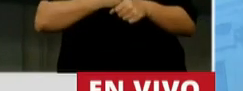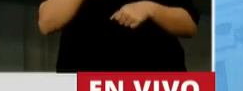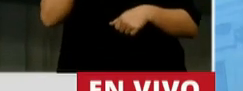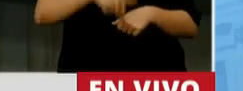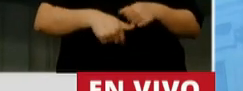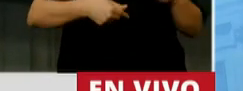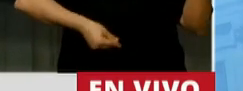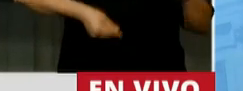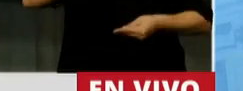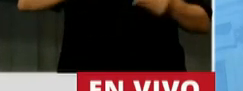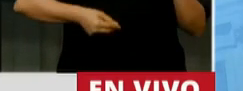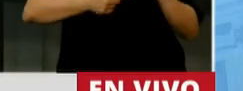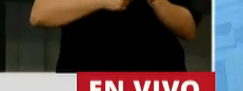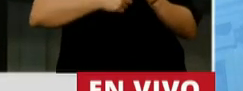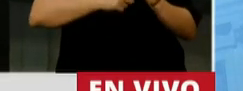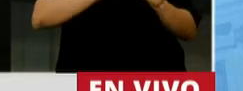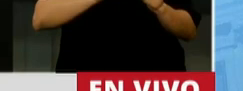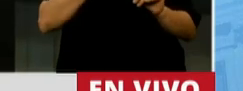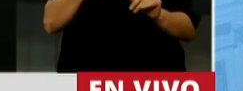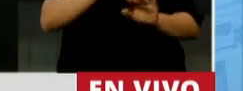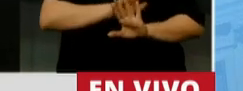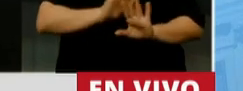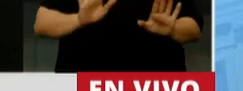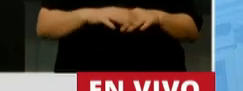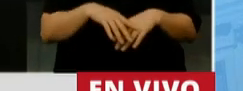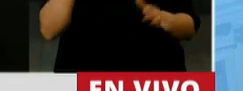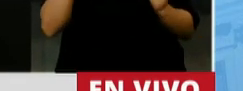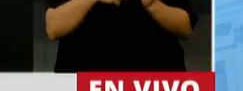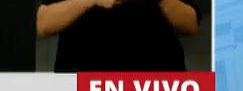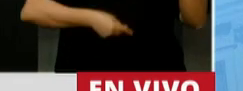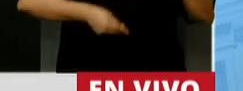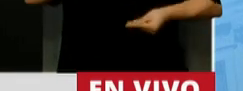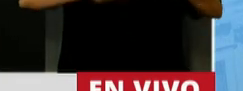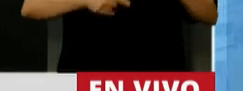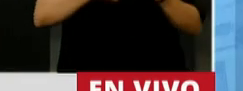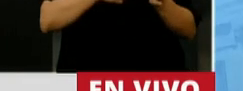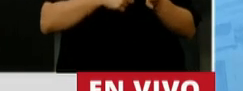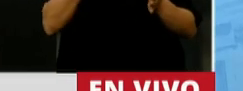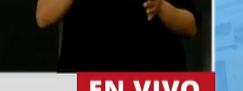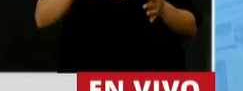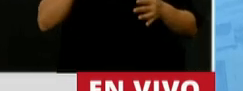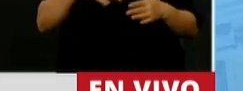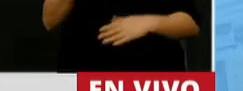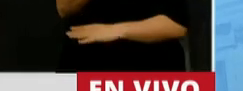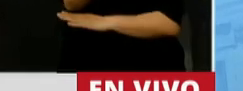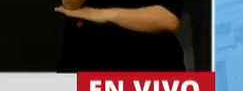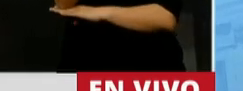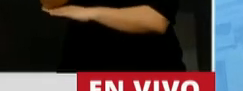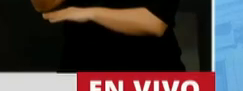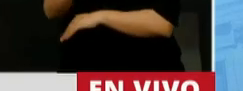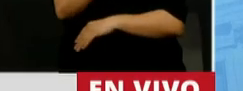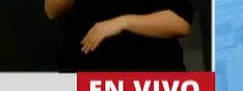Este presupuesto tiene que haber pasado más de 100 oradores seguros,